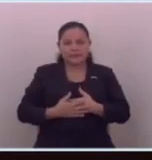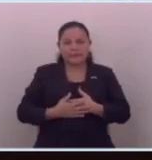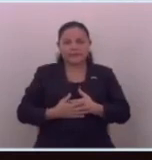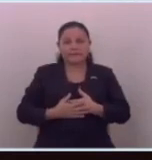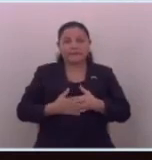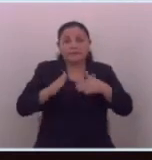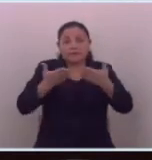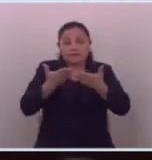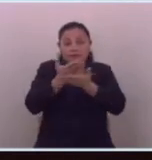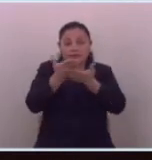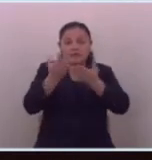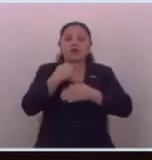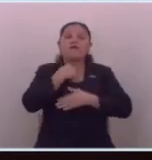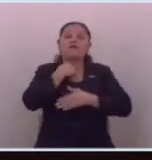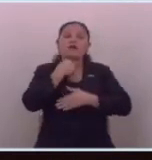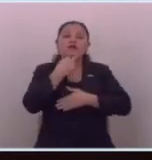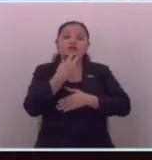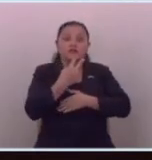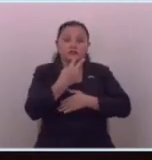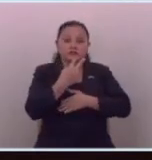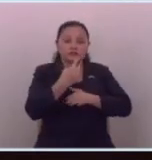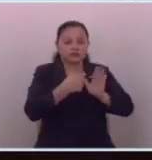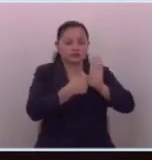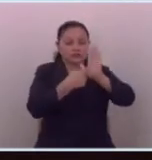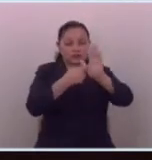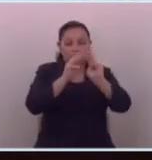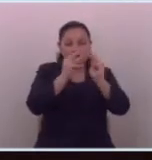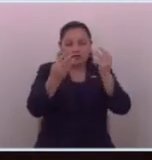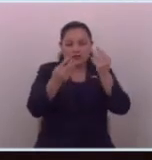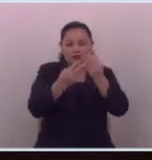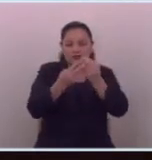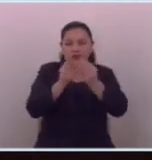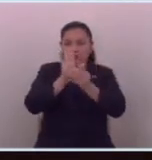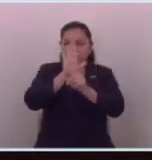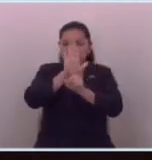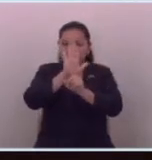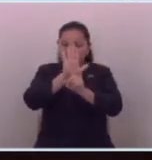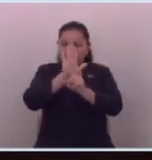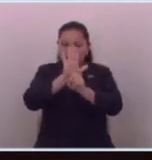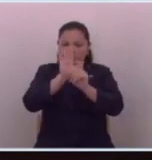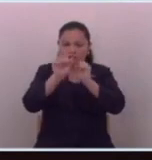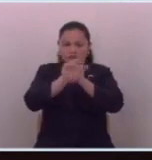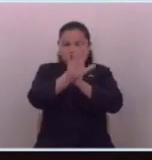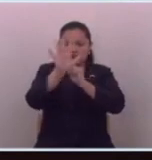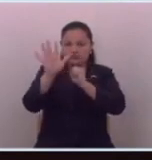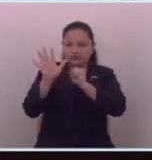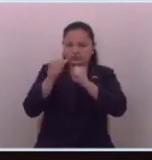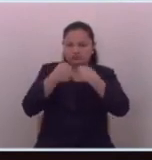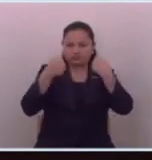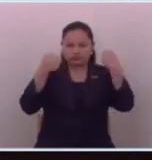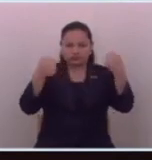porque eran los voceros de los pandilleros a través de sus publicaciones